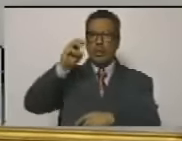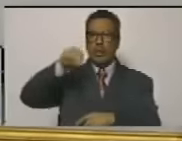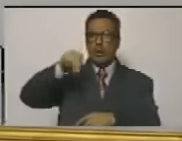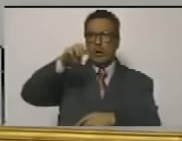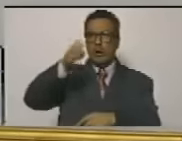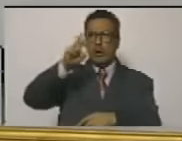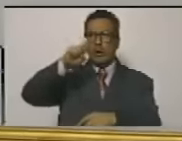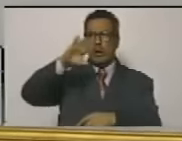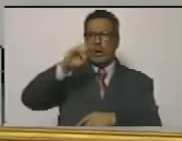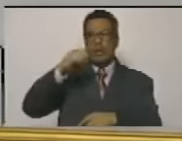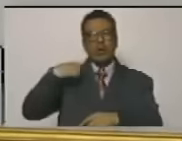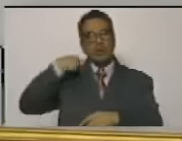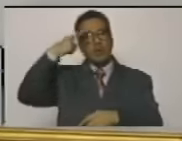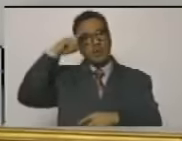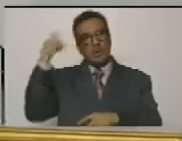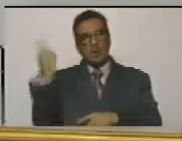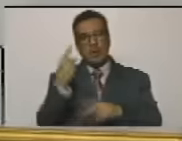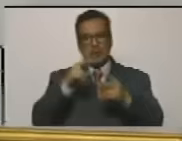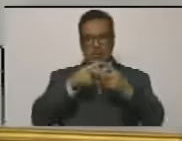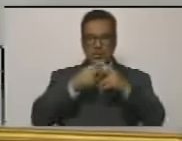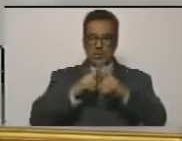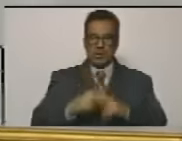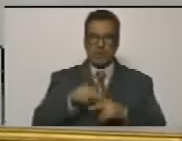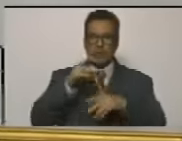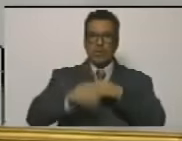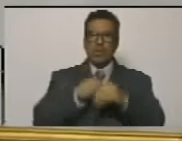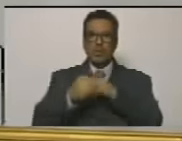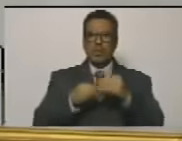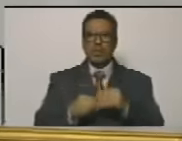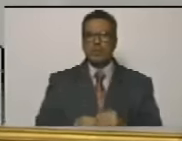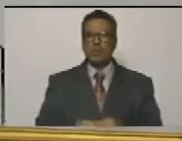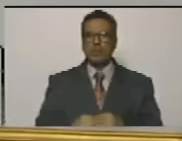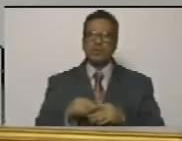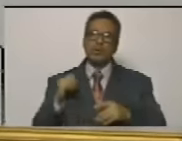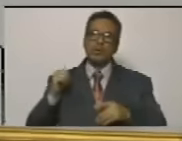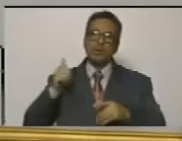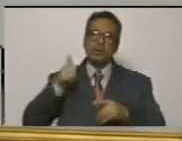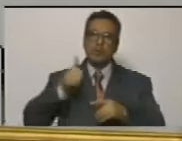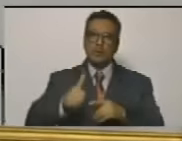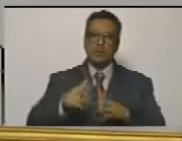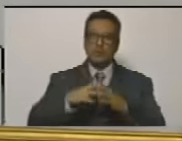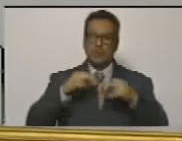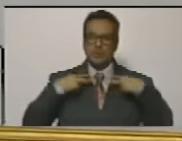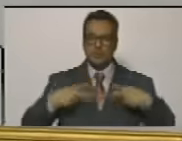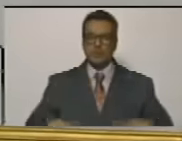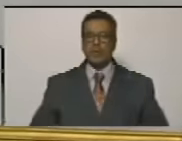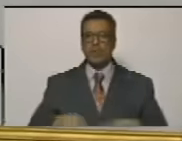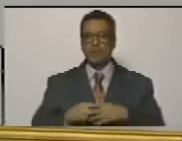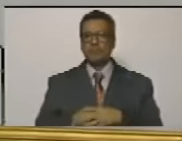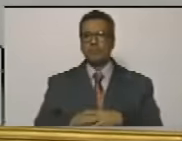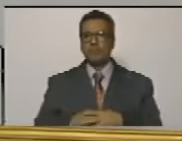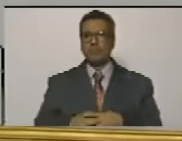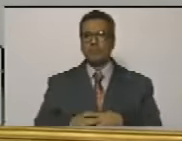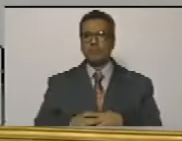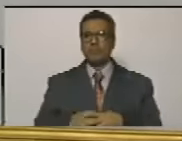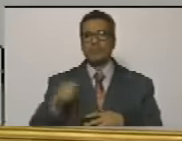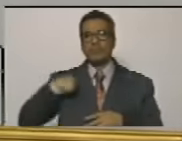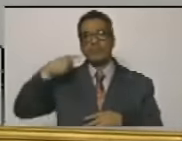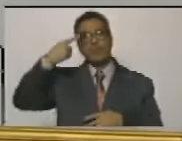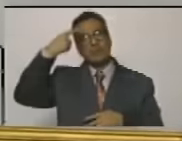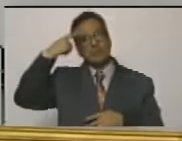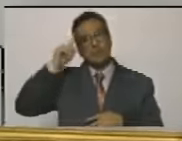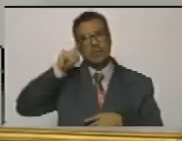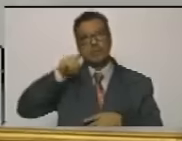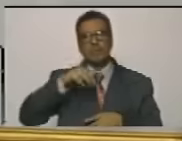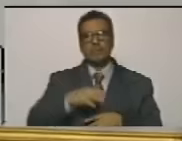se aproxima con las herramientas que ha ido desarrollando a lo largo de su vida quizás por eso